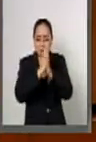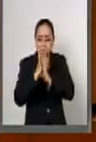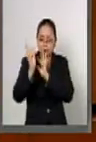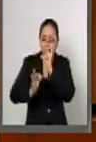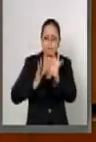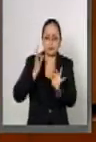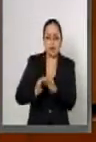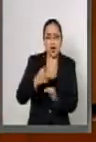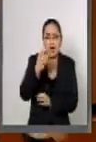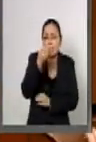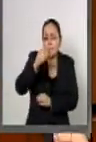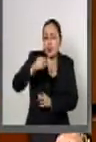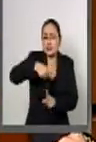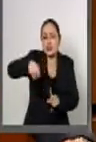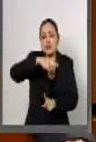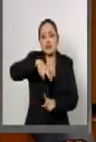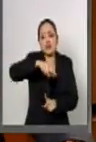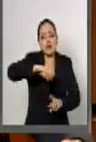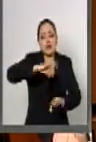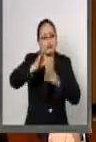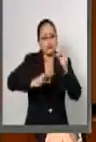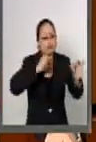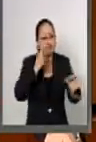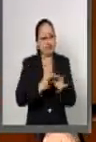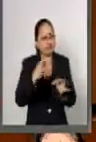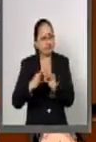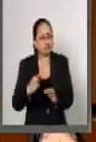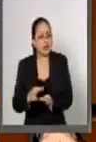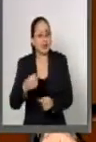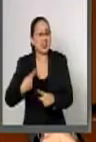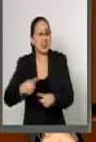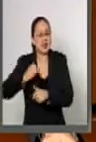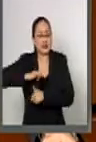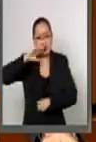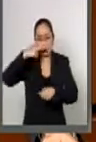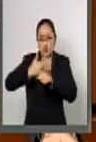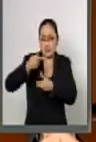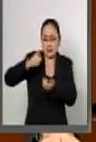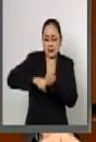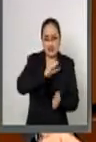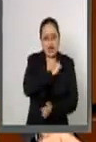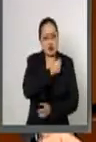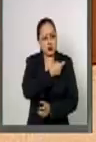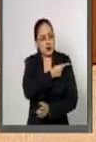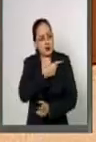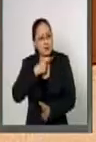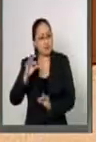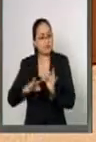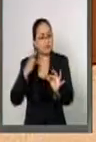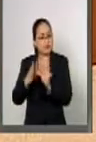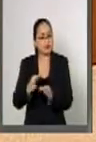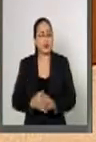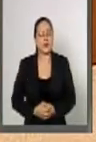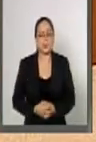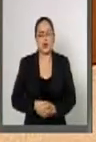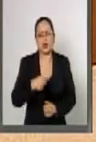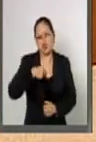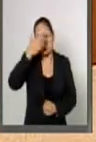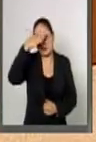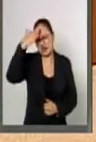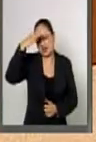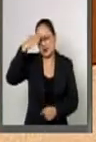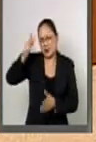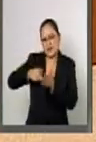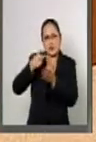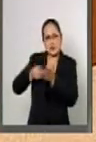ser obligatoria superación y cumplimiento por parte de las autoridades sanitarias sé que han sido múltiples